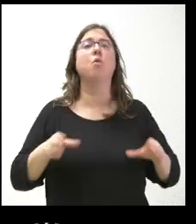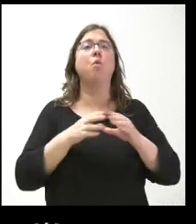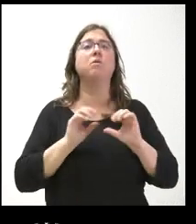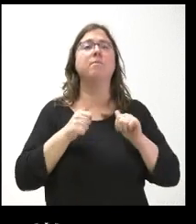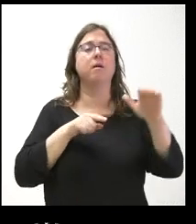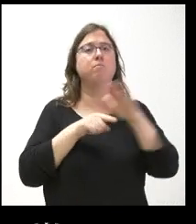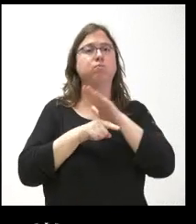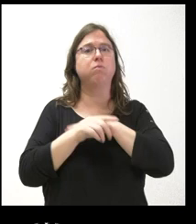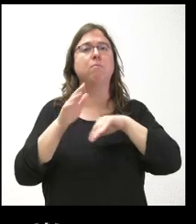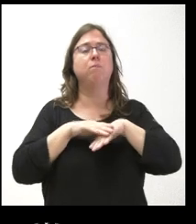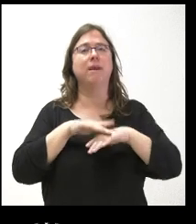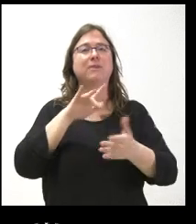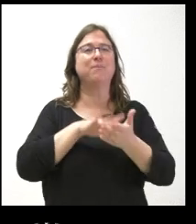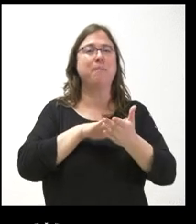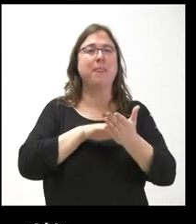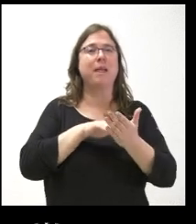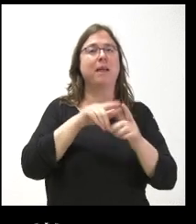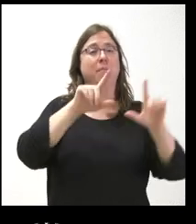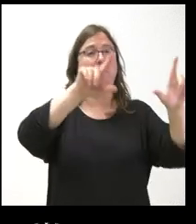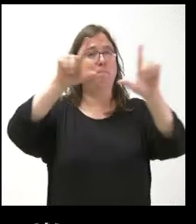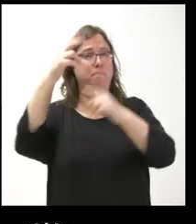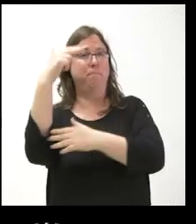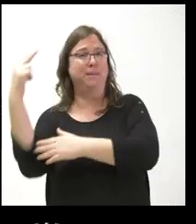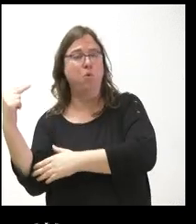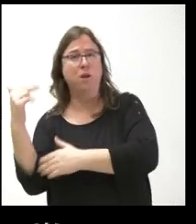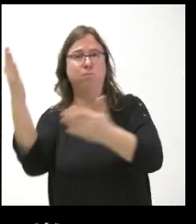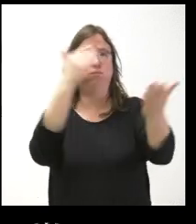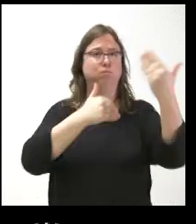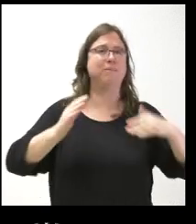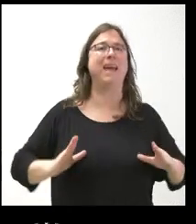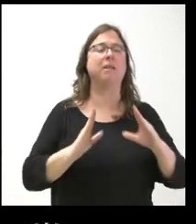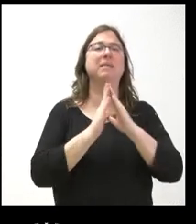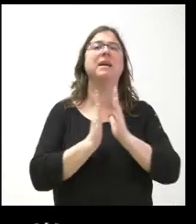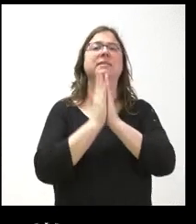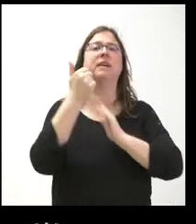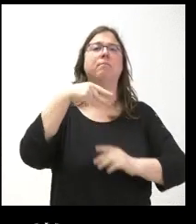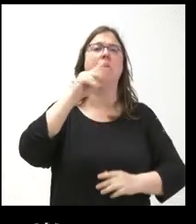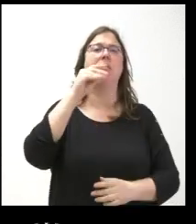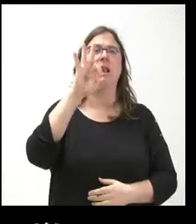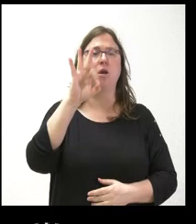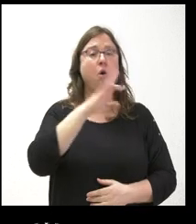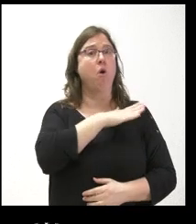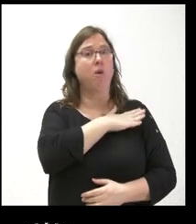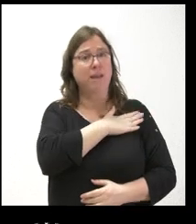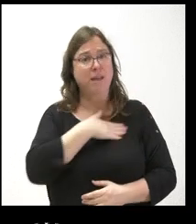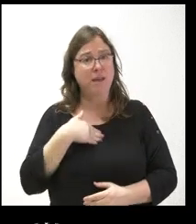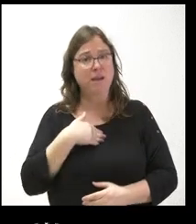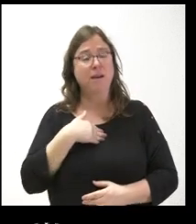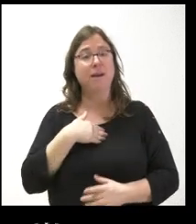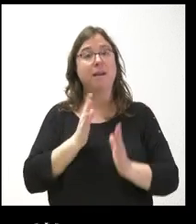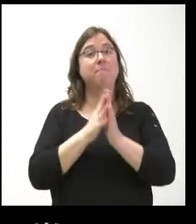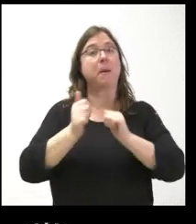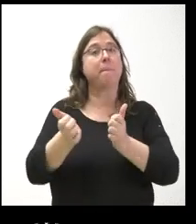trámites para reunir las pinturas expoliadas de la ermita de San Baudelio. Se ha publicado que la intención es acordar